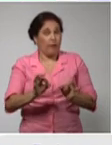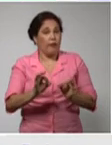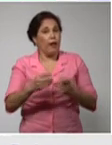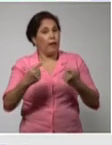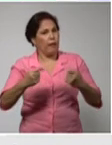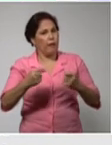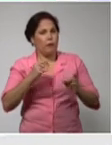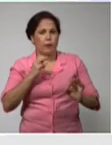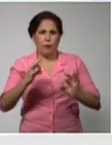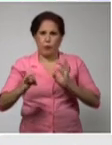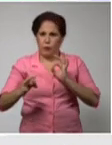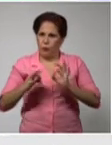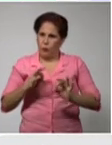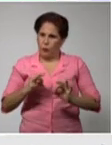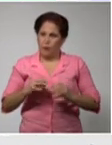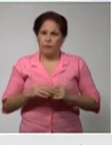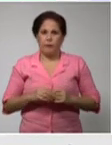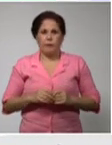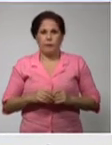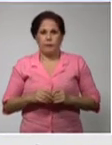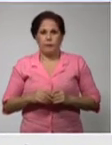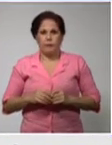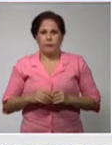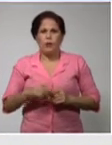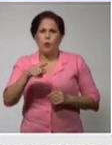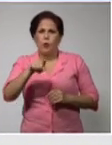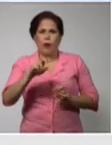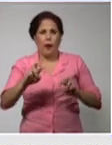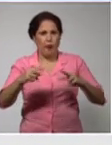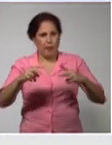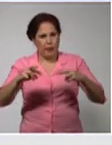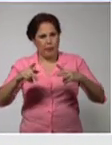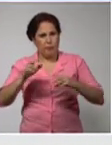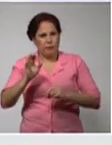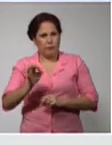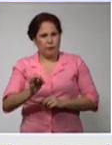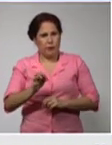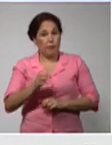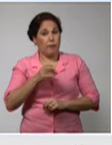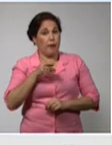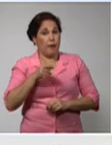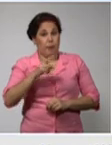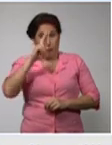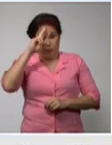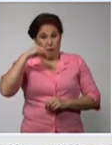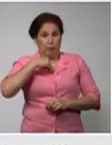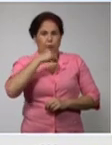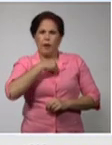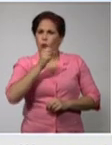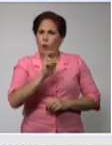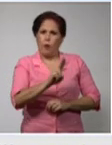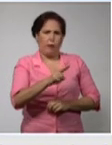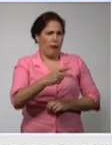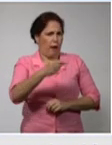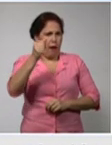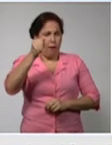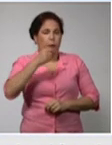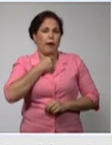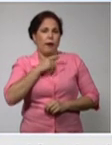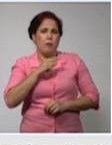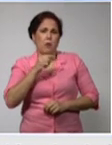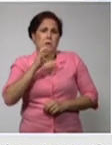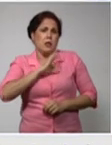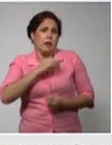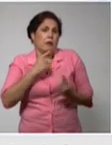no pudo ir desde el primer momento usted lo ha reiterado aquí muchas veces acudir tempranamente al médico al menor síntoma